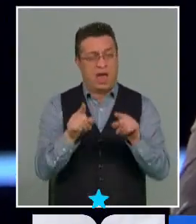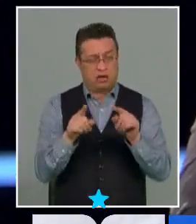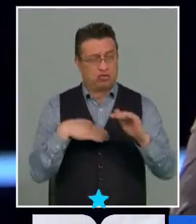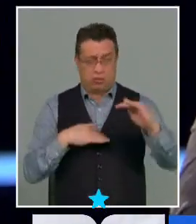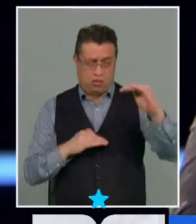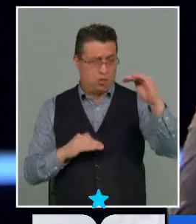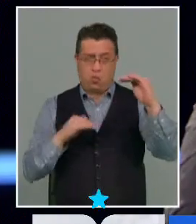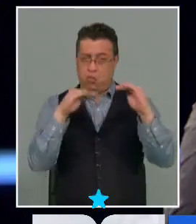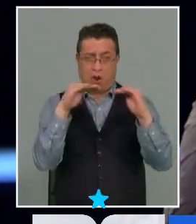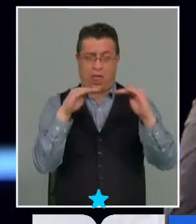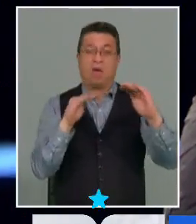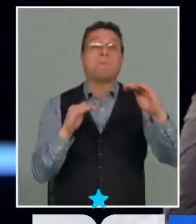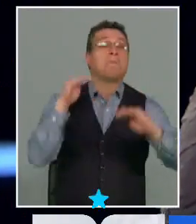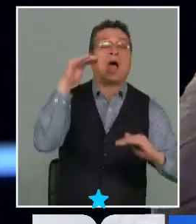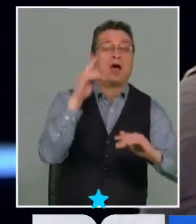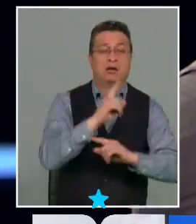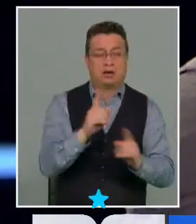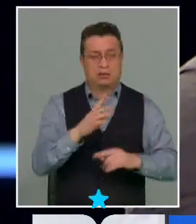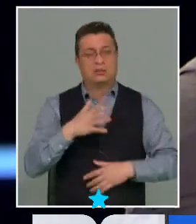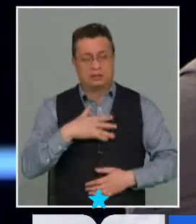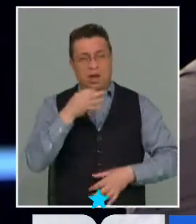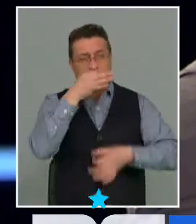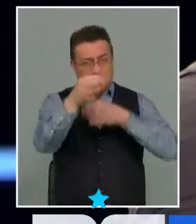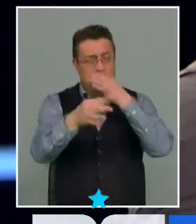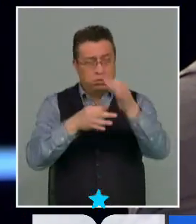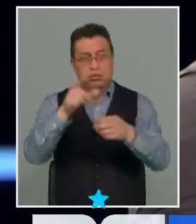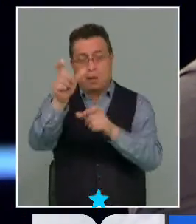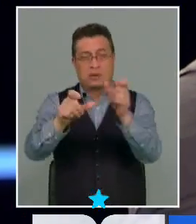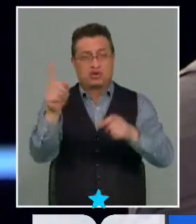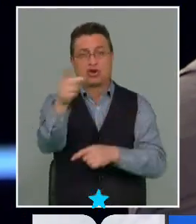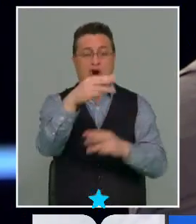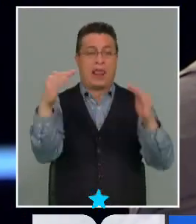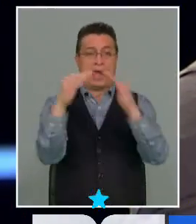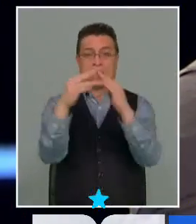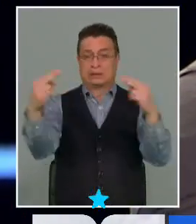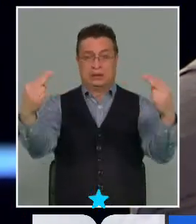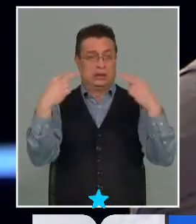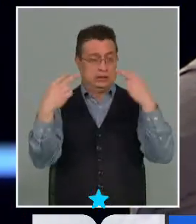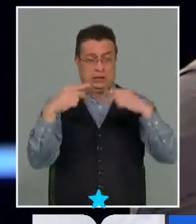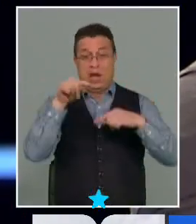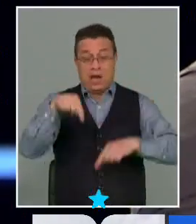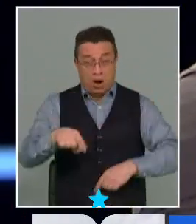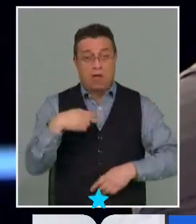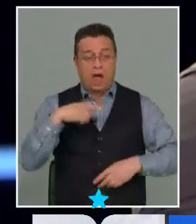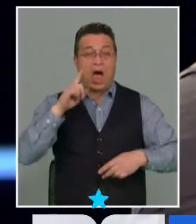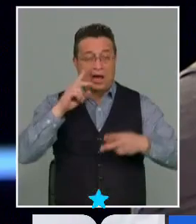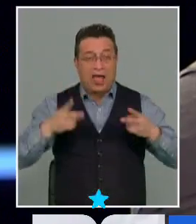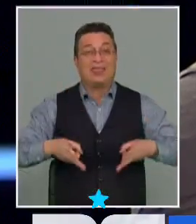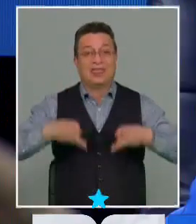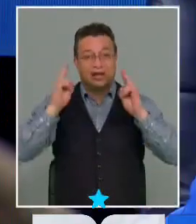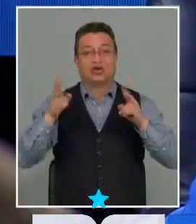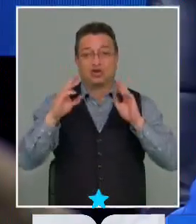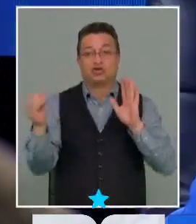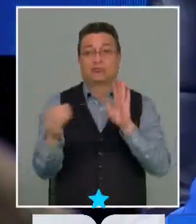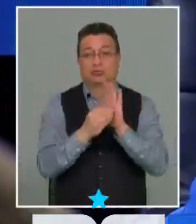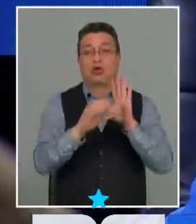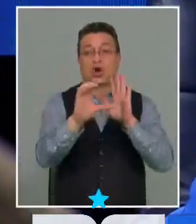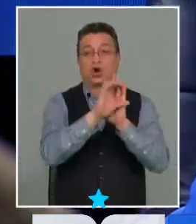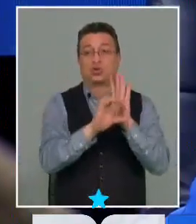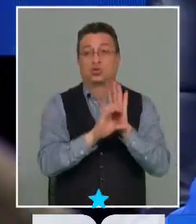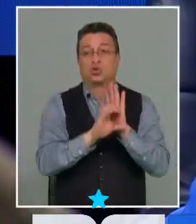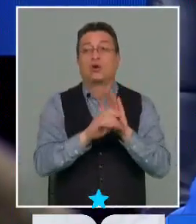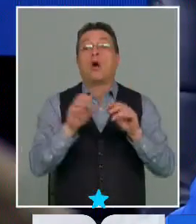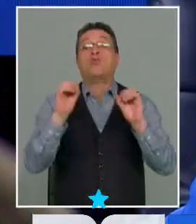llevar a la ciudadanía, a la gente que hoy está en la casa, en relación a ciertos derechos que quedaron consagrados en la Constitución.